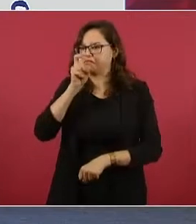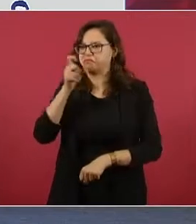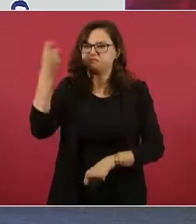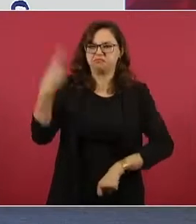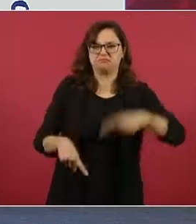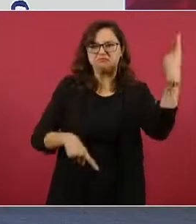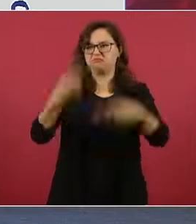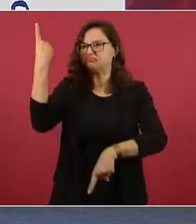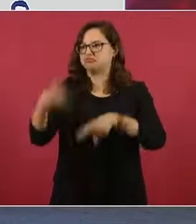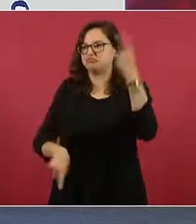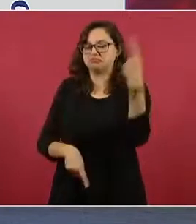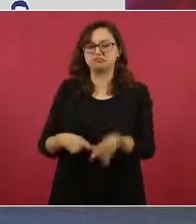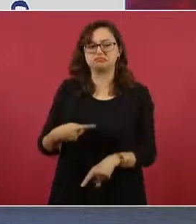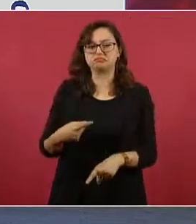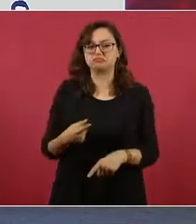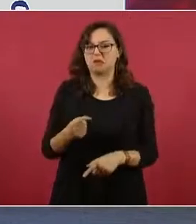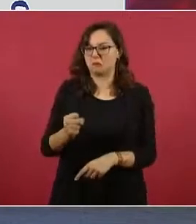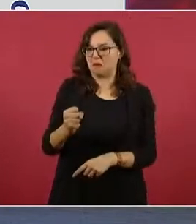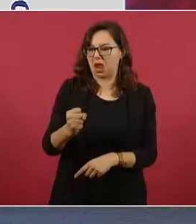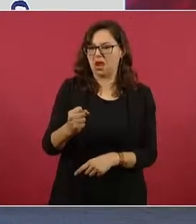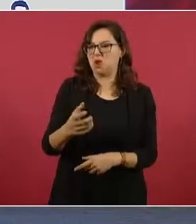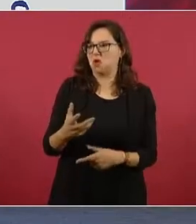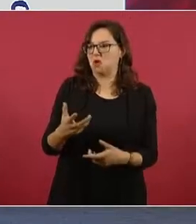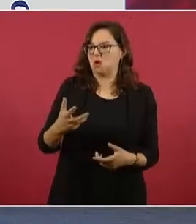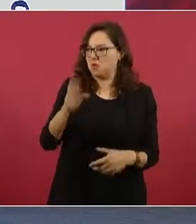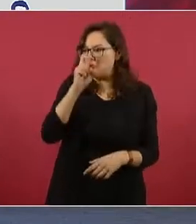con la mano dura.